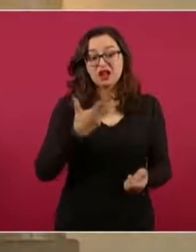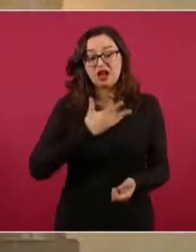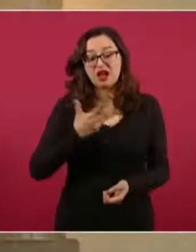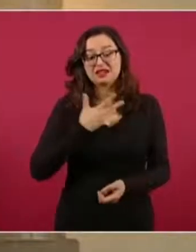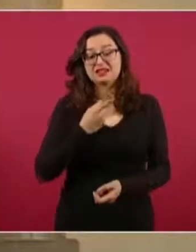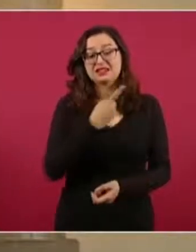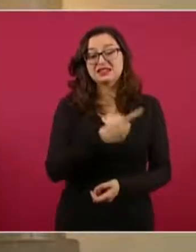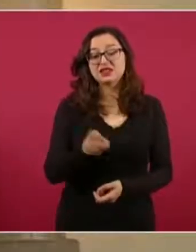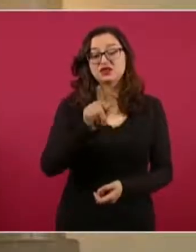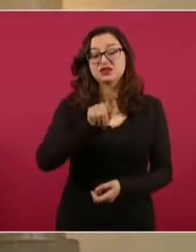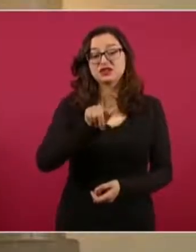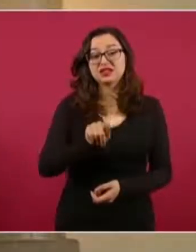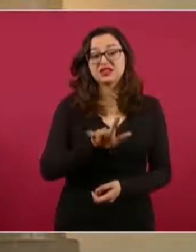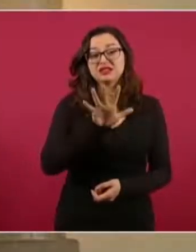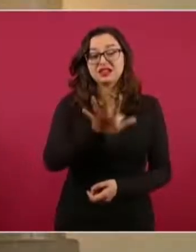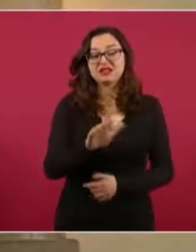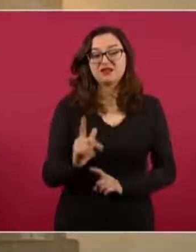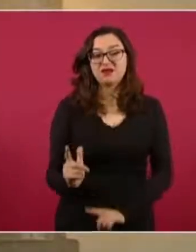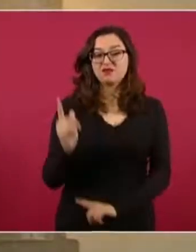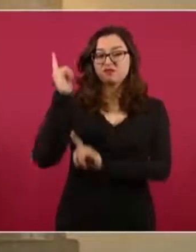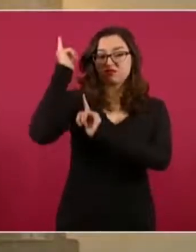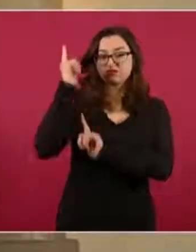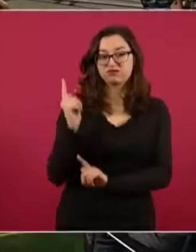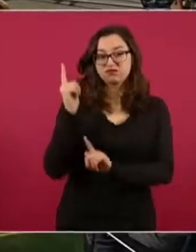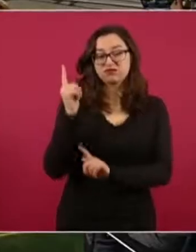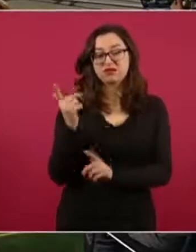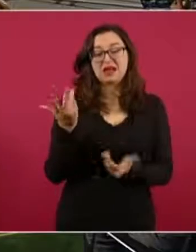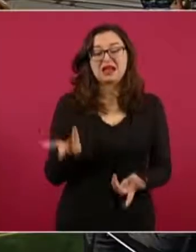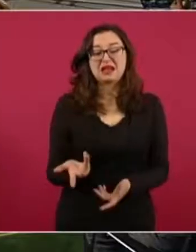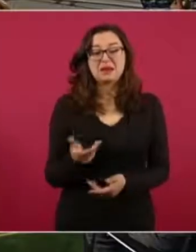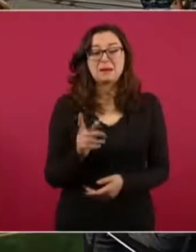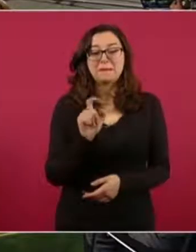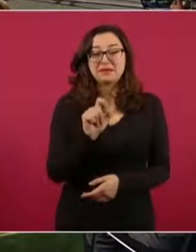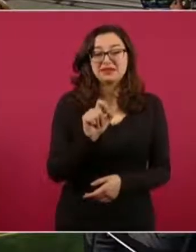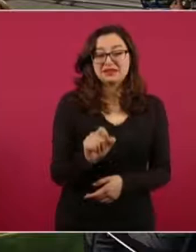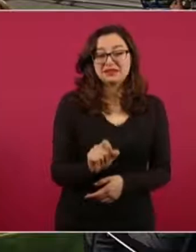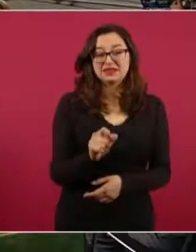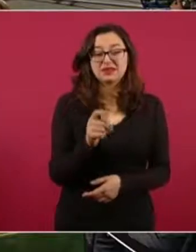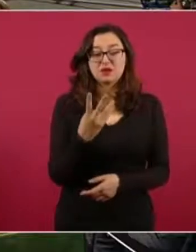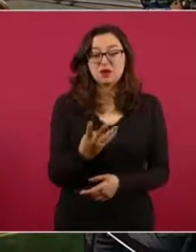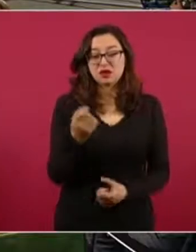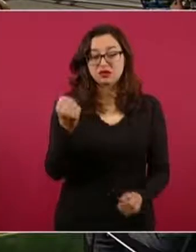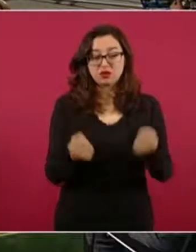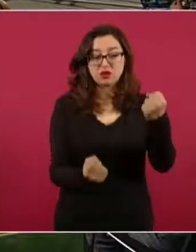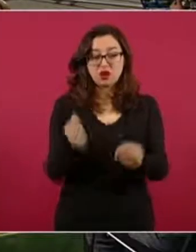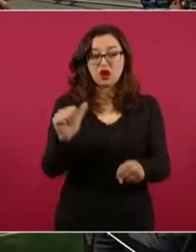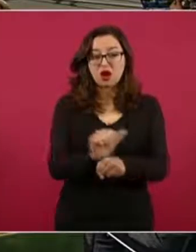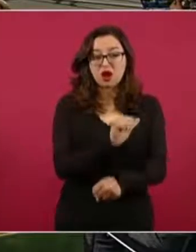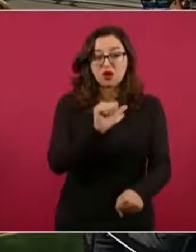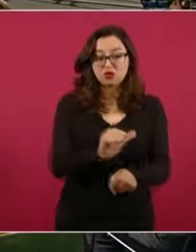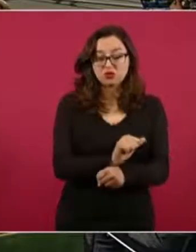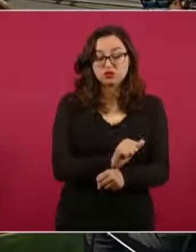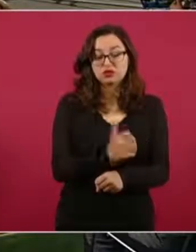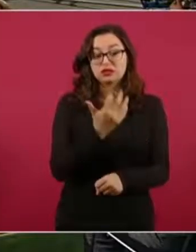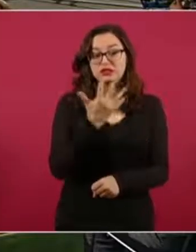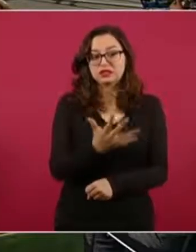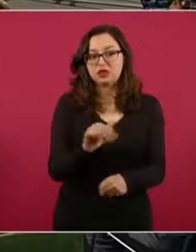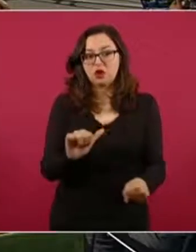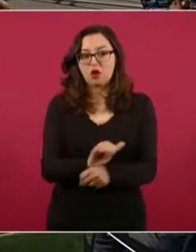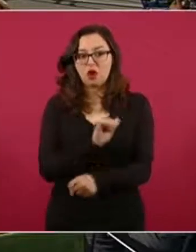largas, casi 23 mil 500 cartuchos, 24 vehículos, de ellos cinco con blindaje,